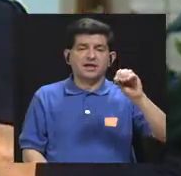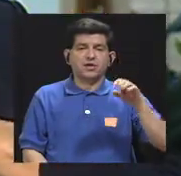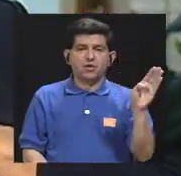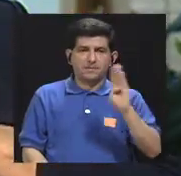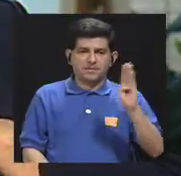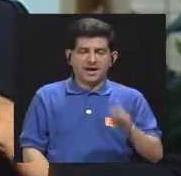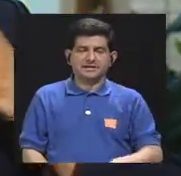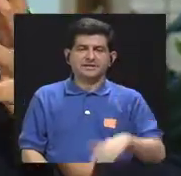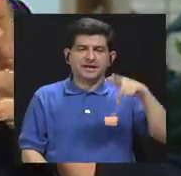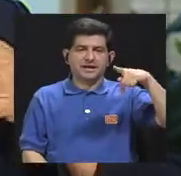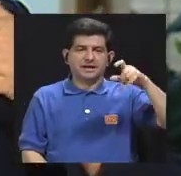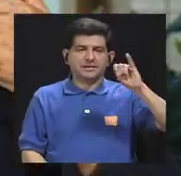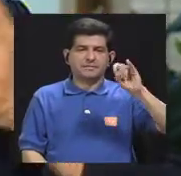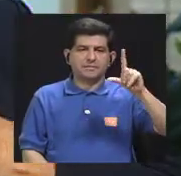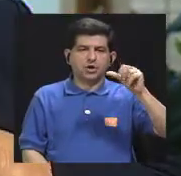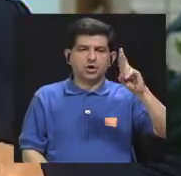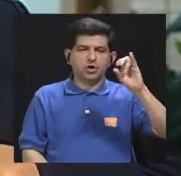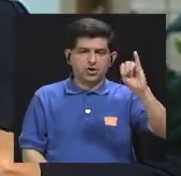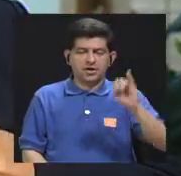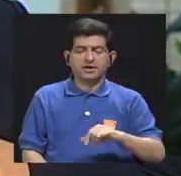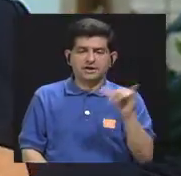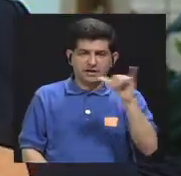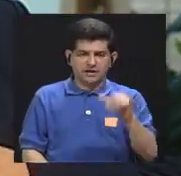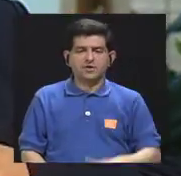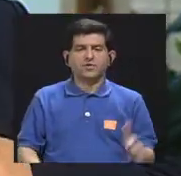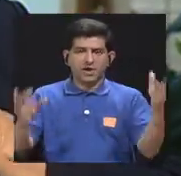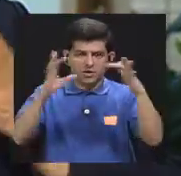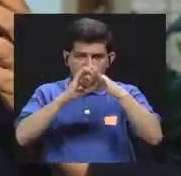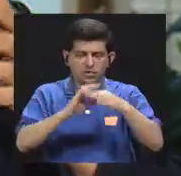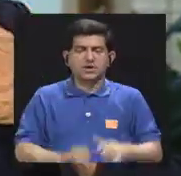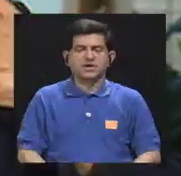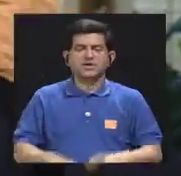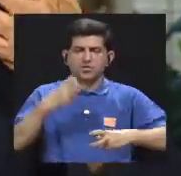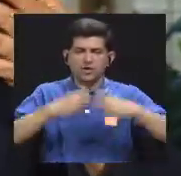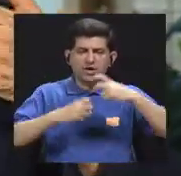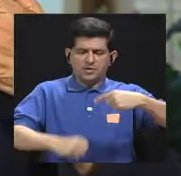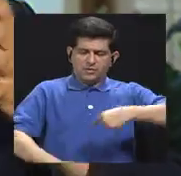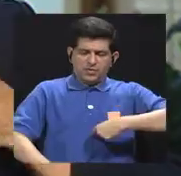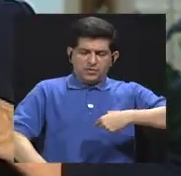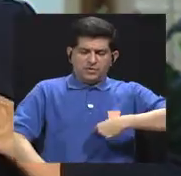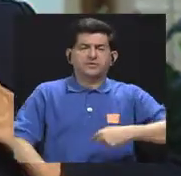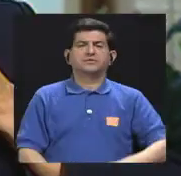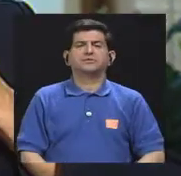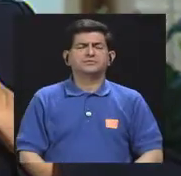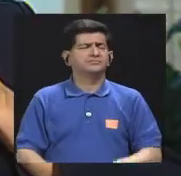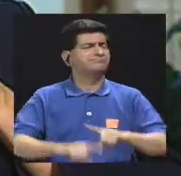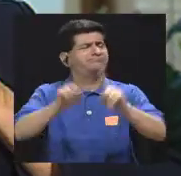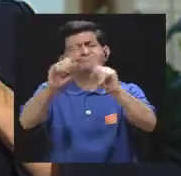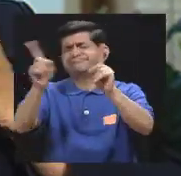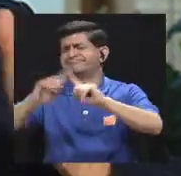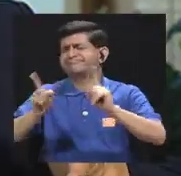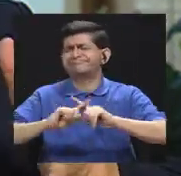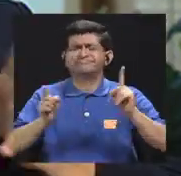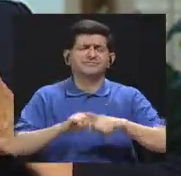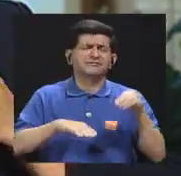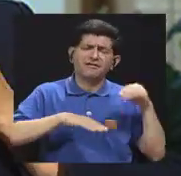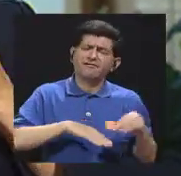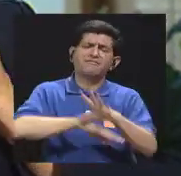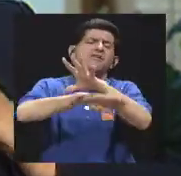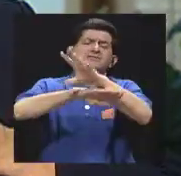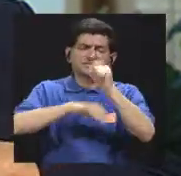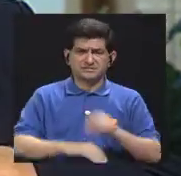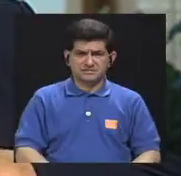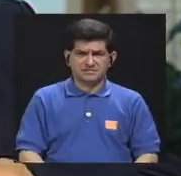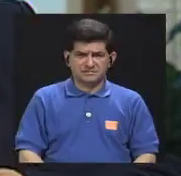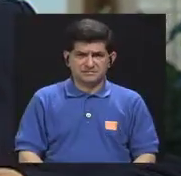reproduce y también se ha asociado con gastritis. Entonces, hay muchas, muchas secuelas.